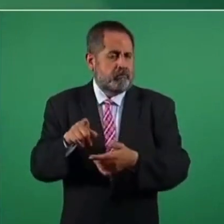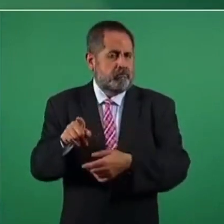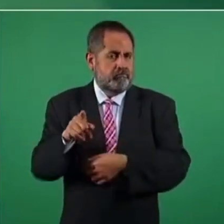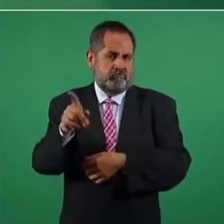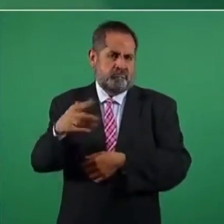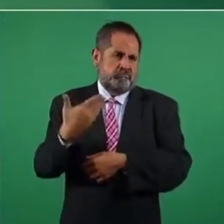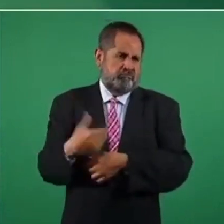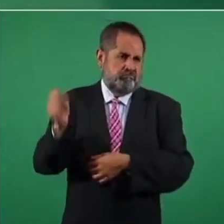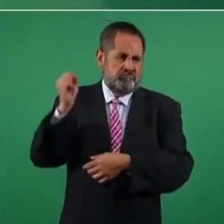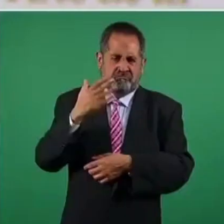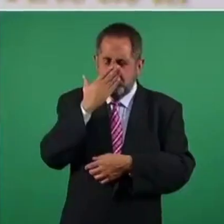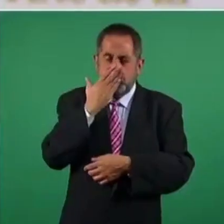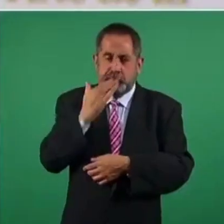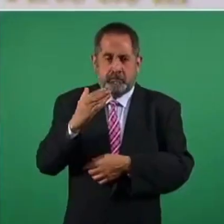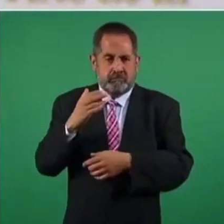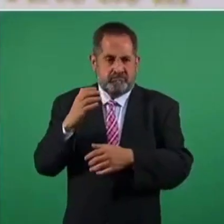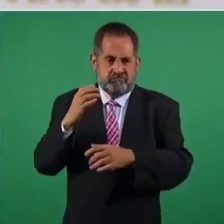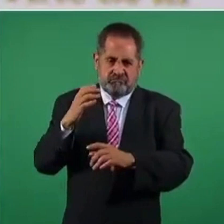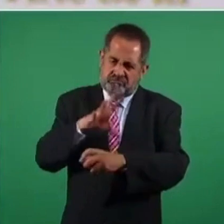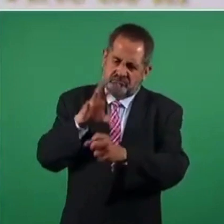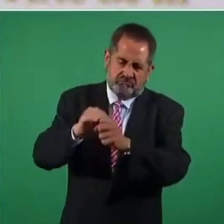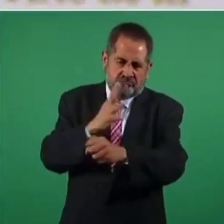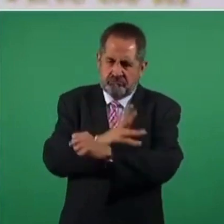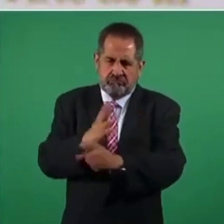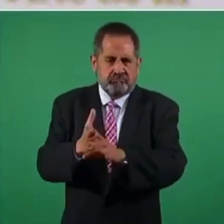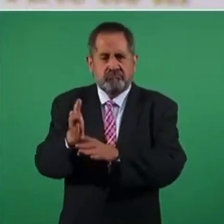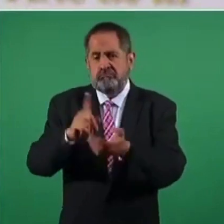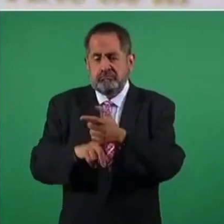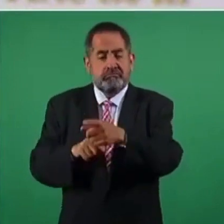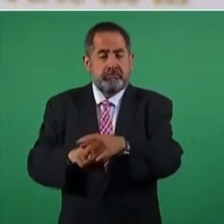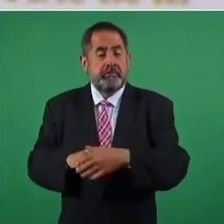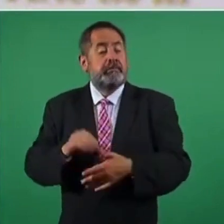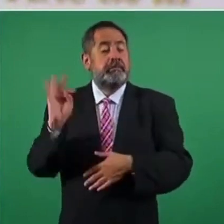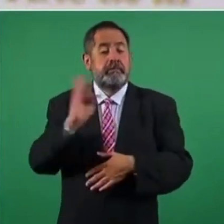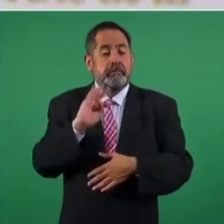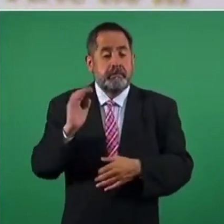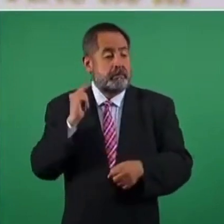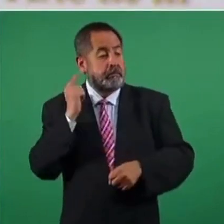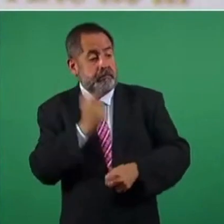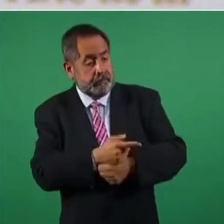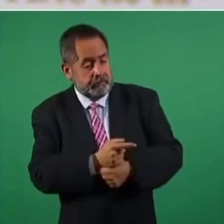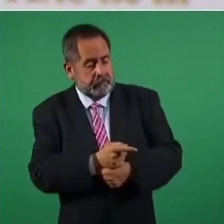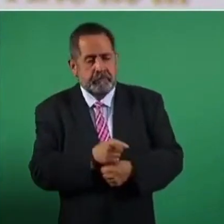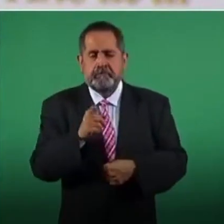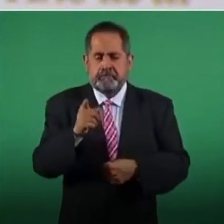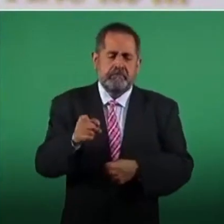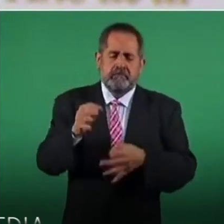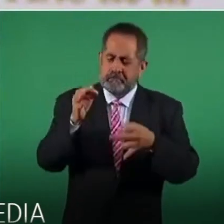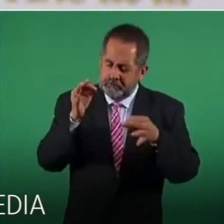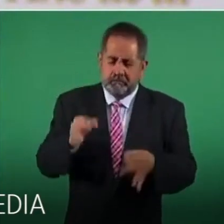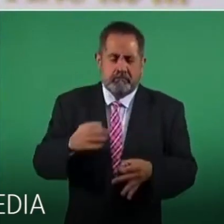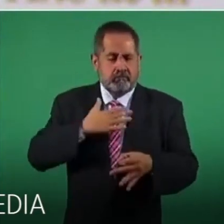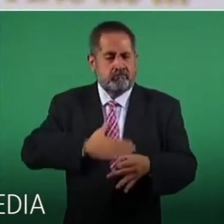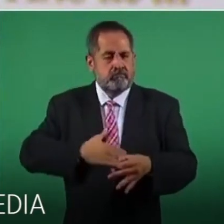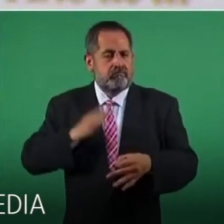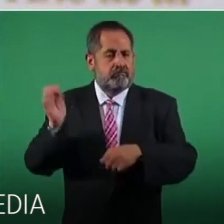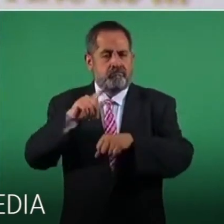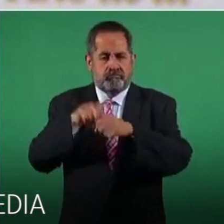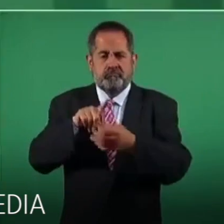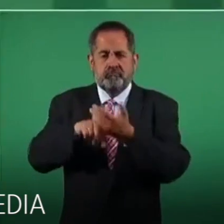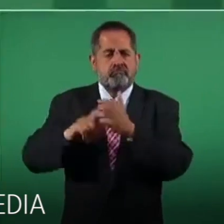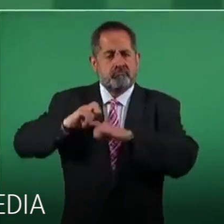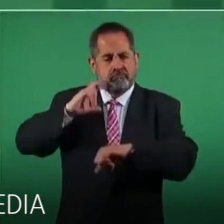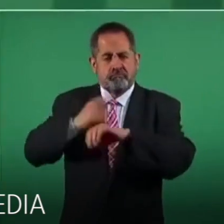capaz y si hay cualquier tipo de diferendo, la Justicia Federal será la encargada